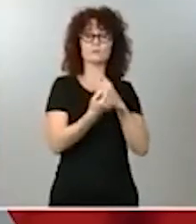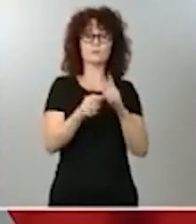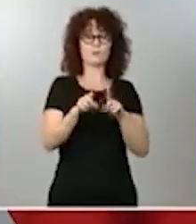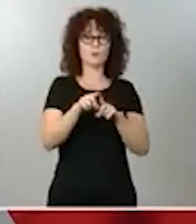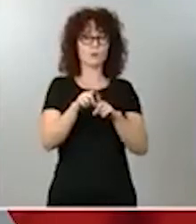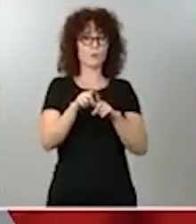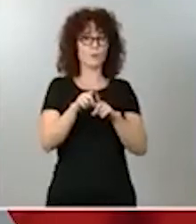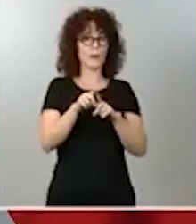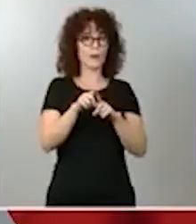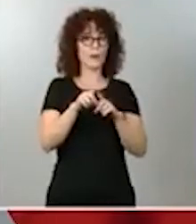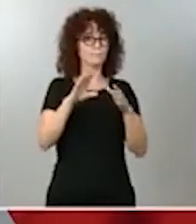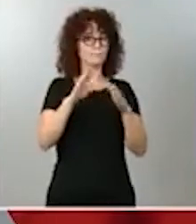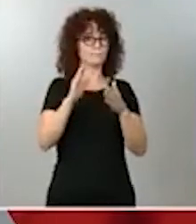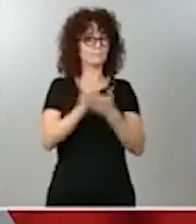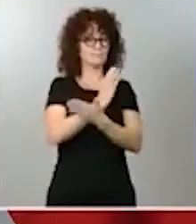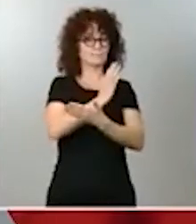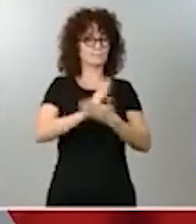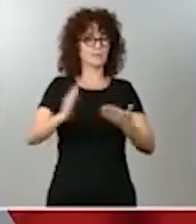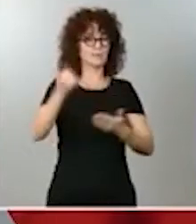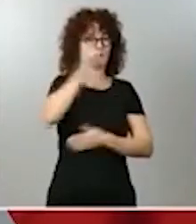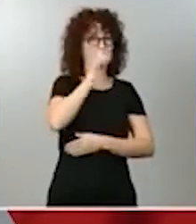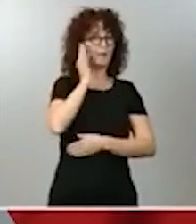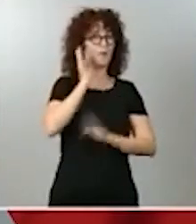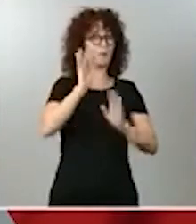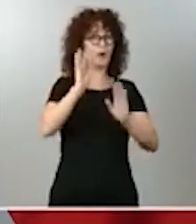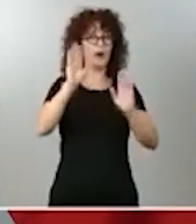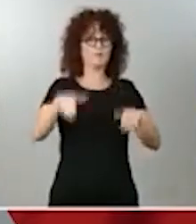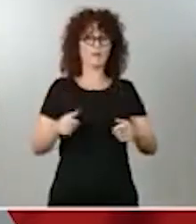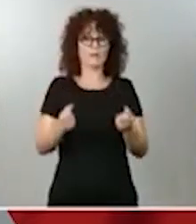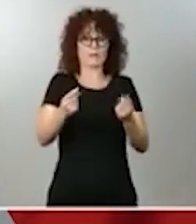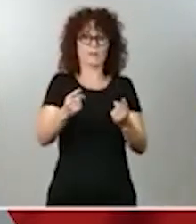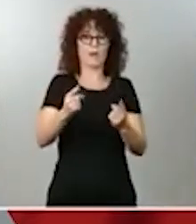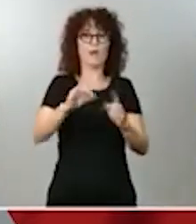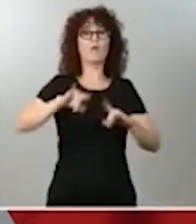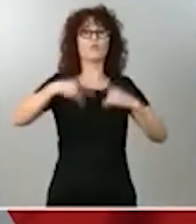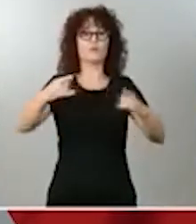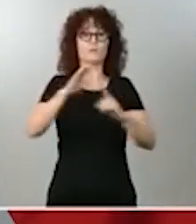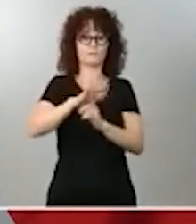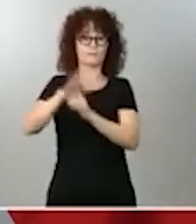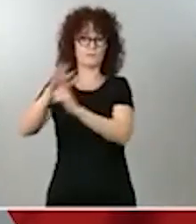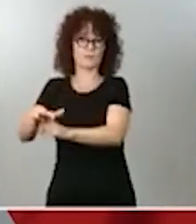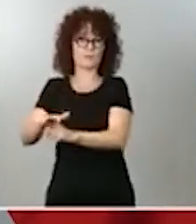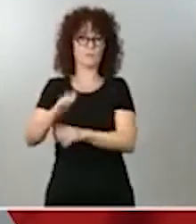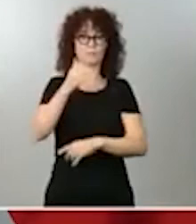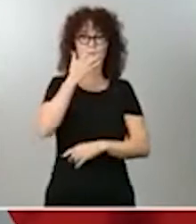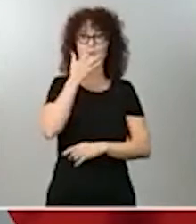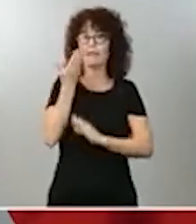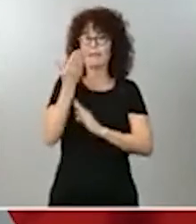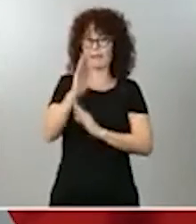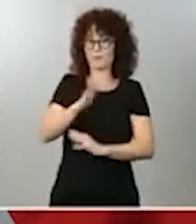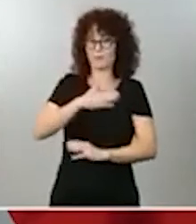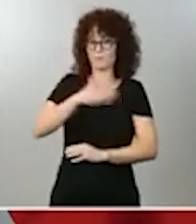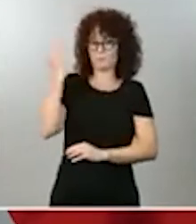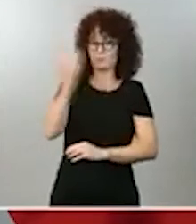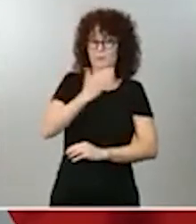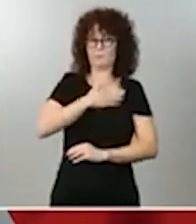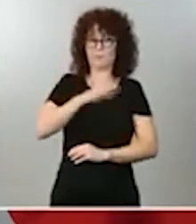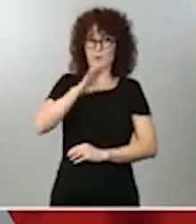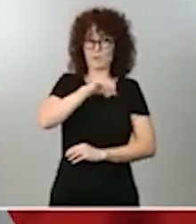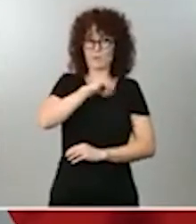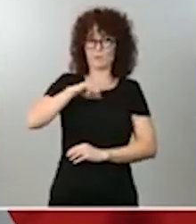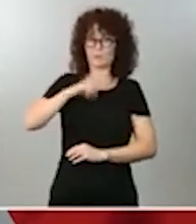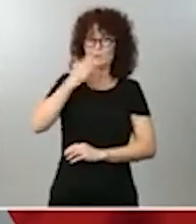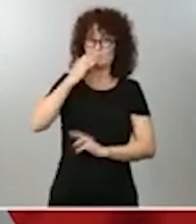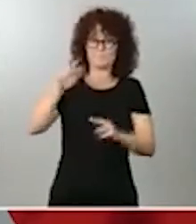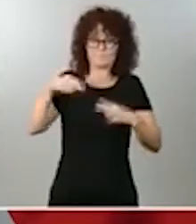causantes de enorme discriminación. Voy a poner otro ejemplo, que esto afecta a mi comunidad autónoma, es muy ilustrativo.